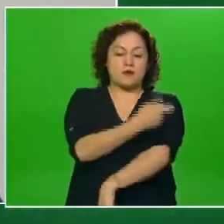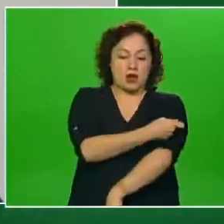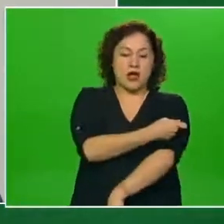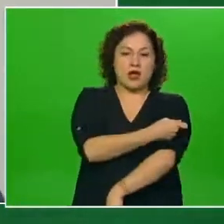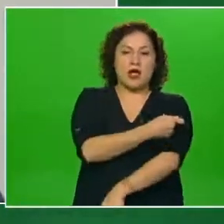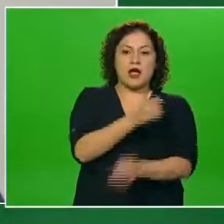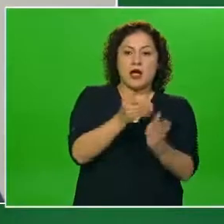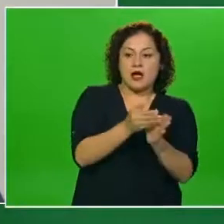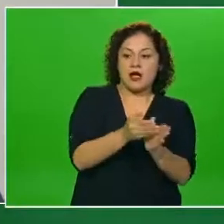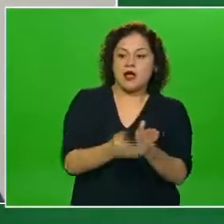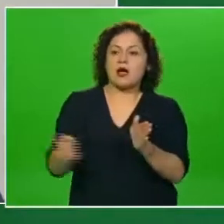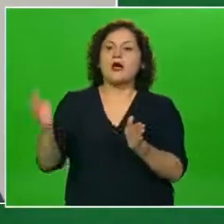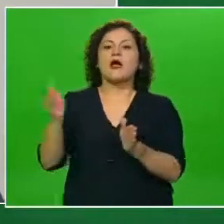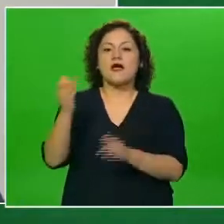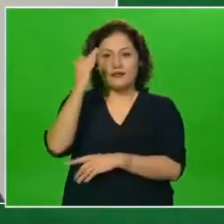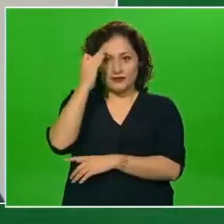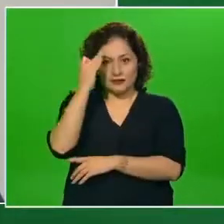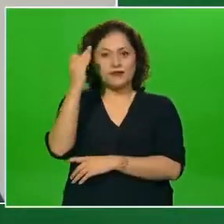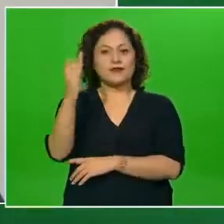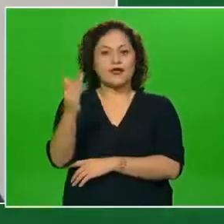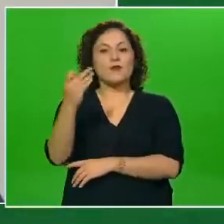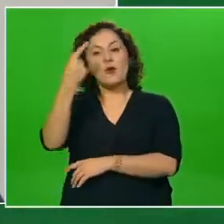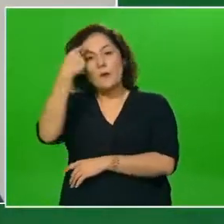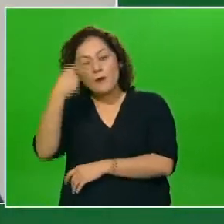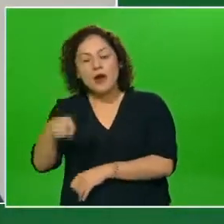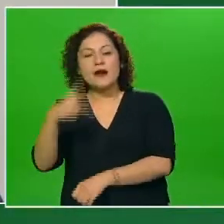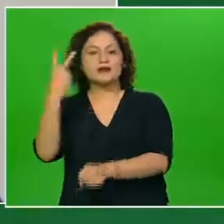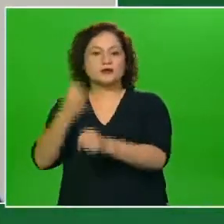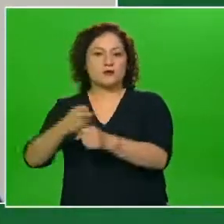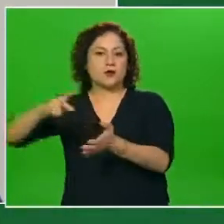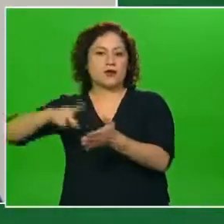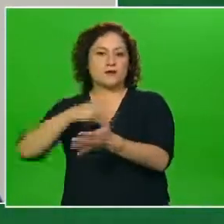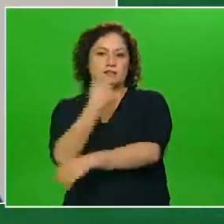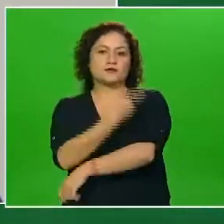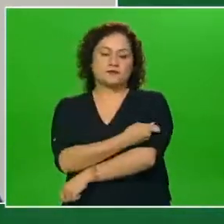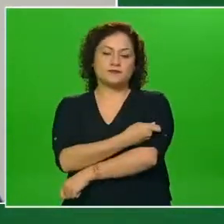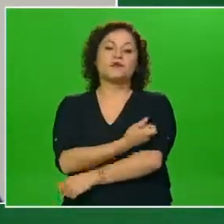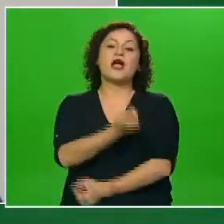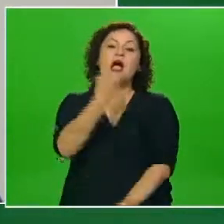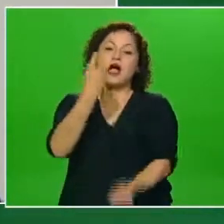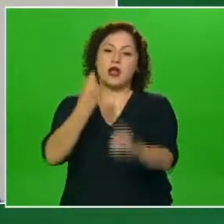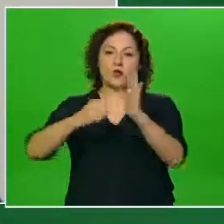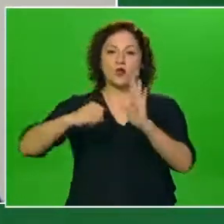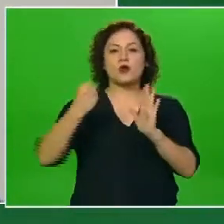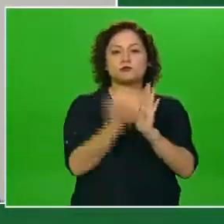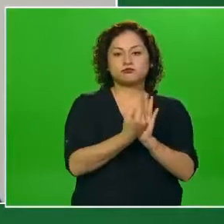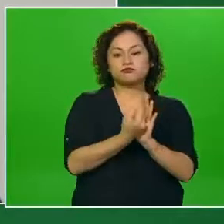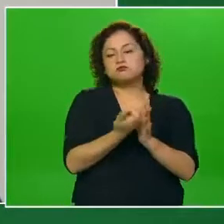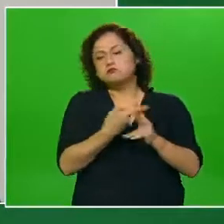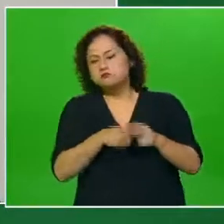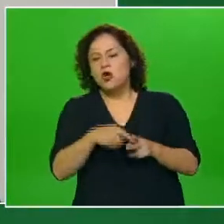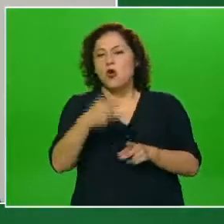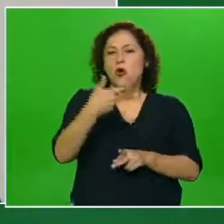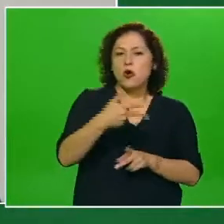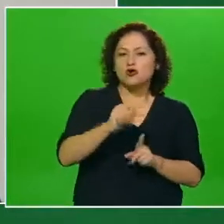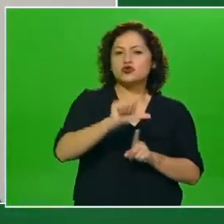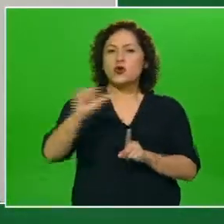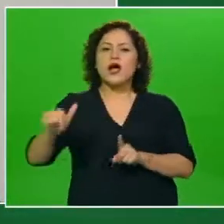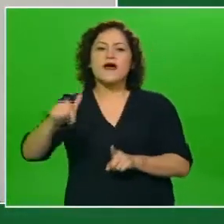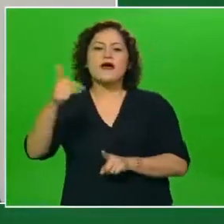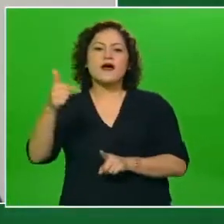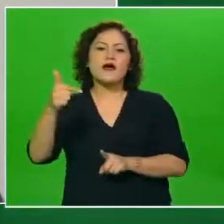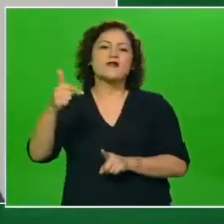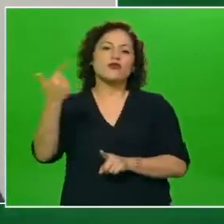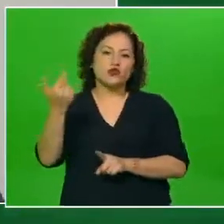segunda dosis y tenemos vacunas que en su momento esa temporalidad puede ir desde las ocho hasta las doce semanas. Entonces si no han